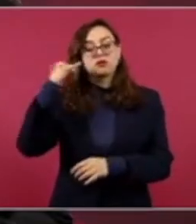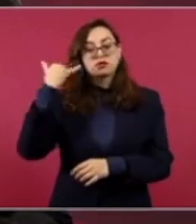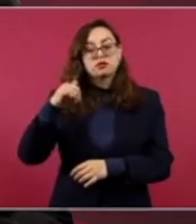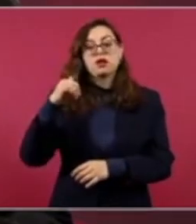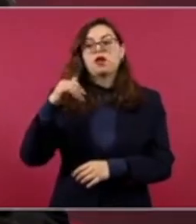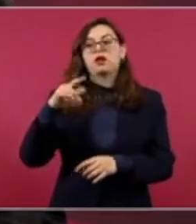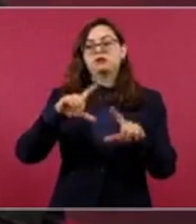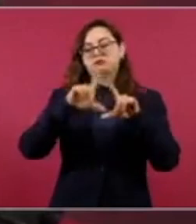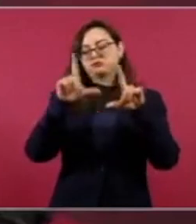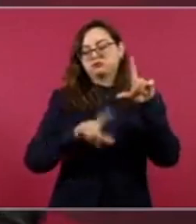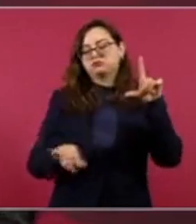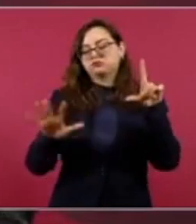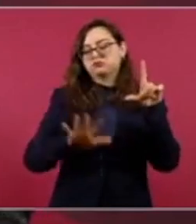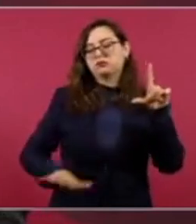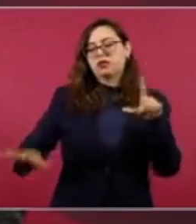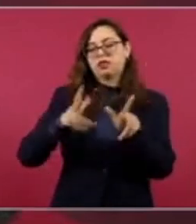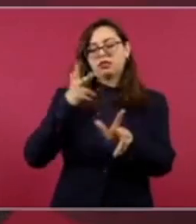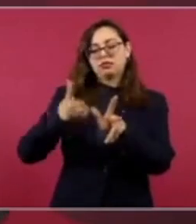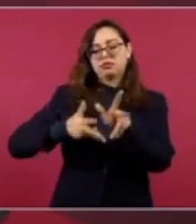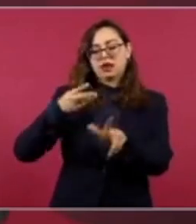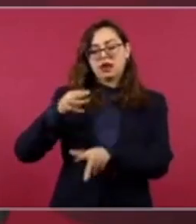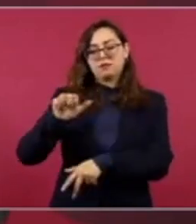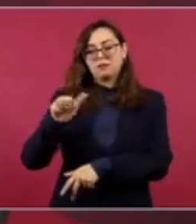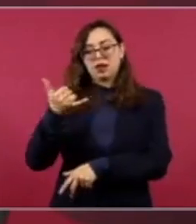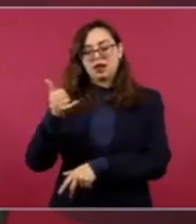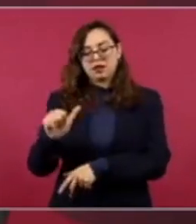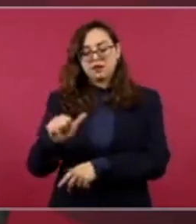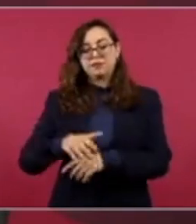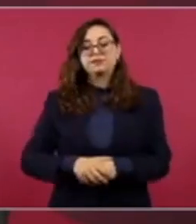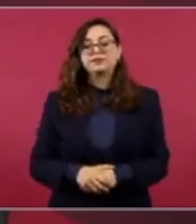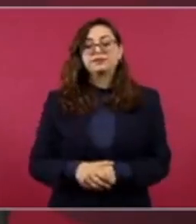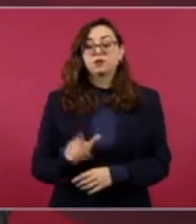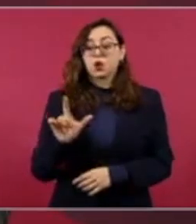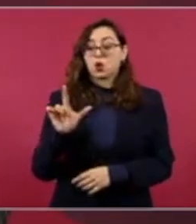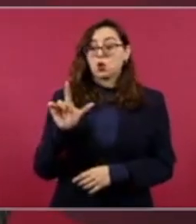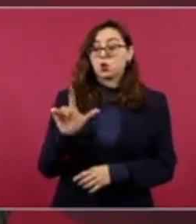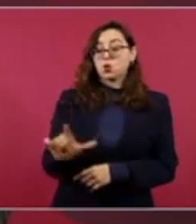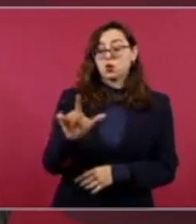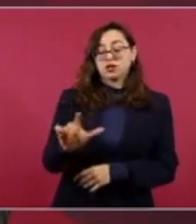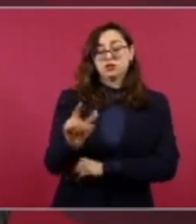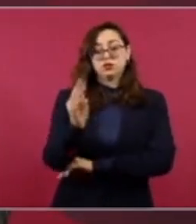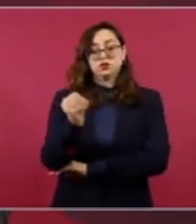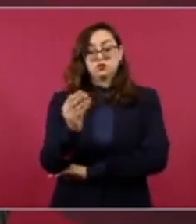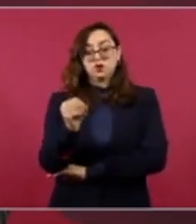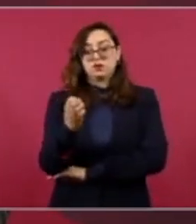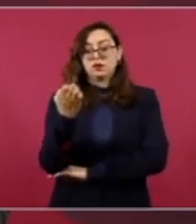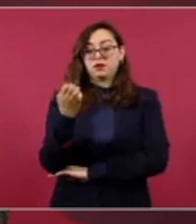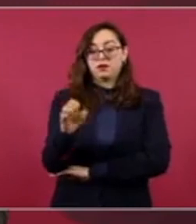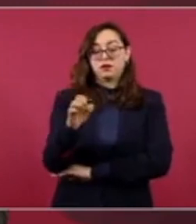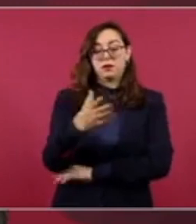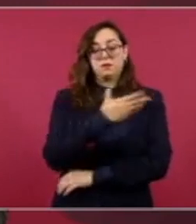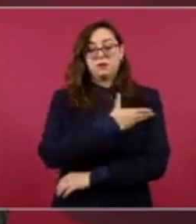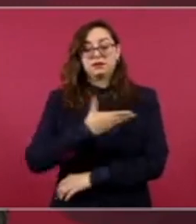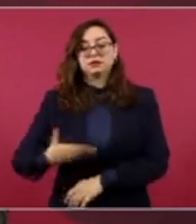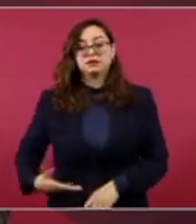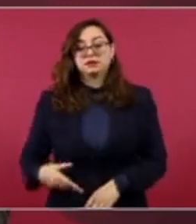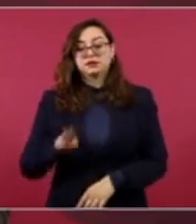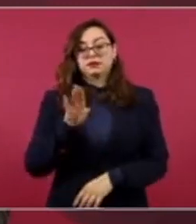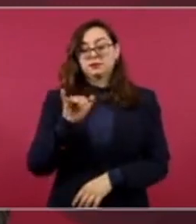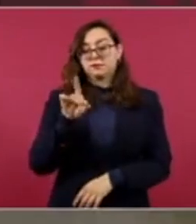El lunes próximo viene el presidente Biden,